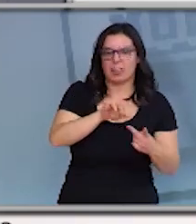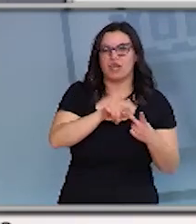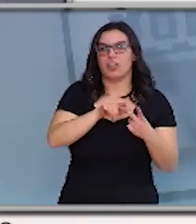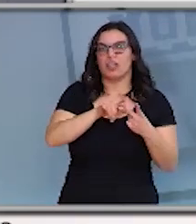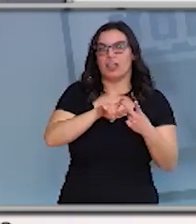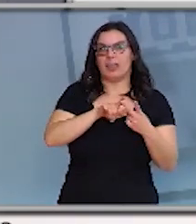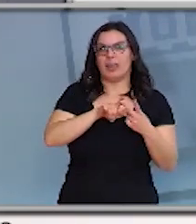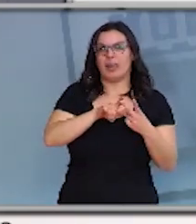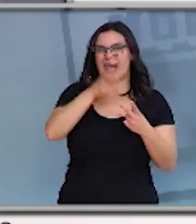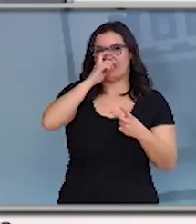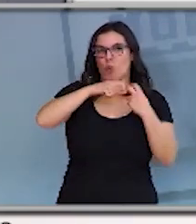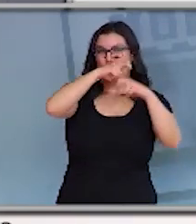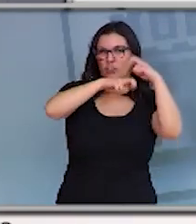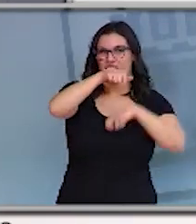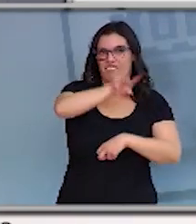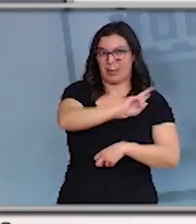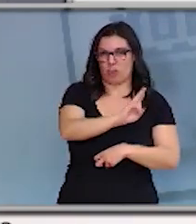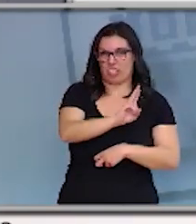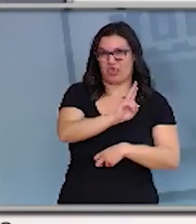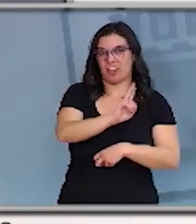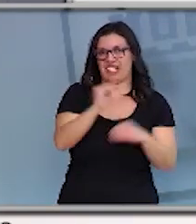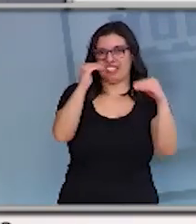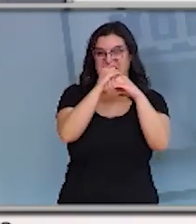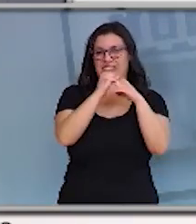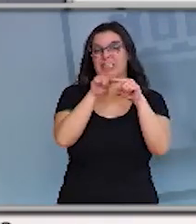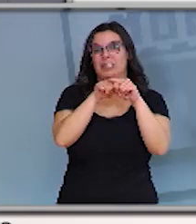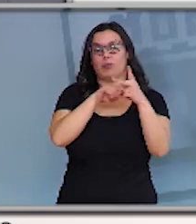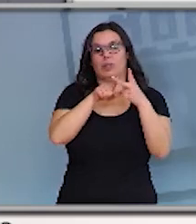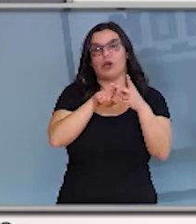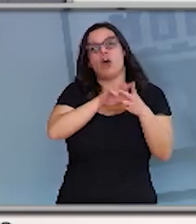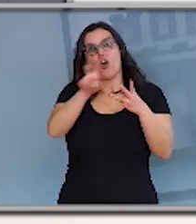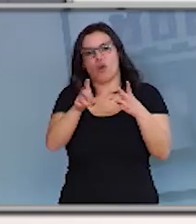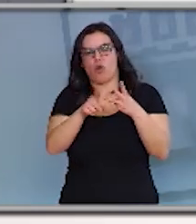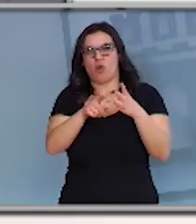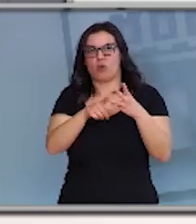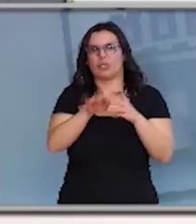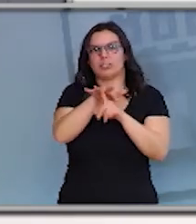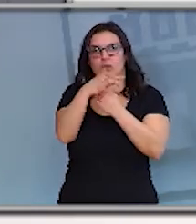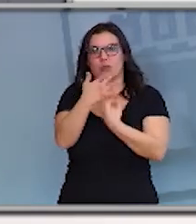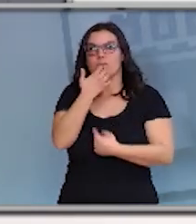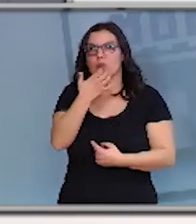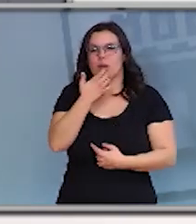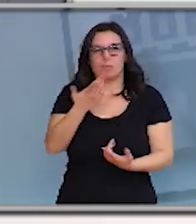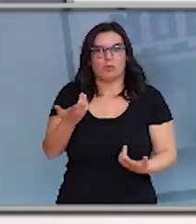otros espacios pero incluso hasta otras situaciones como puede ser montar